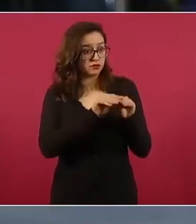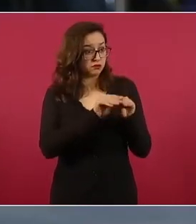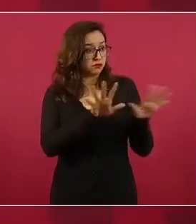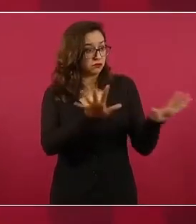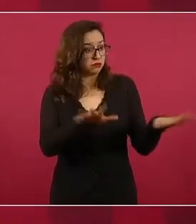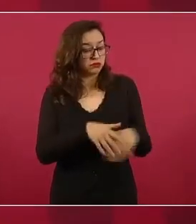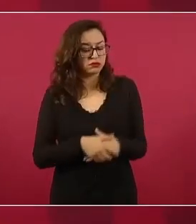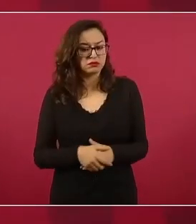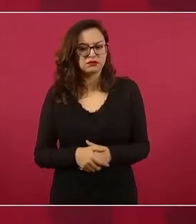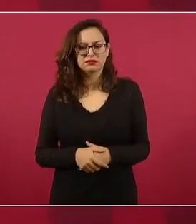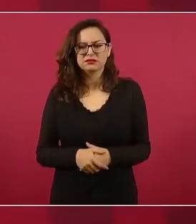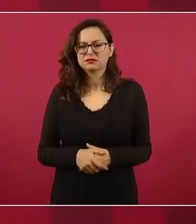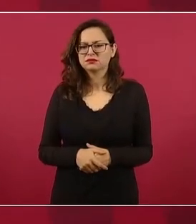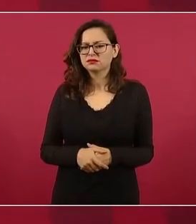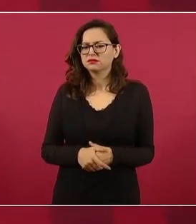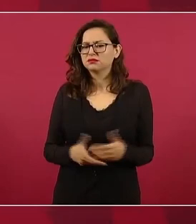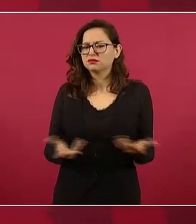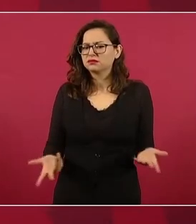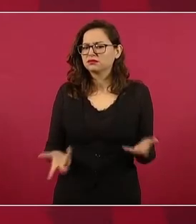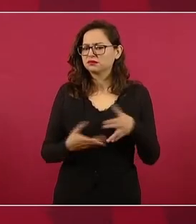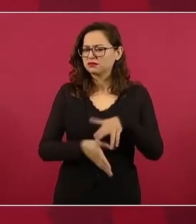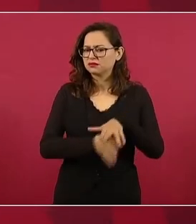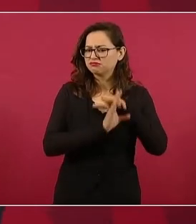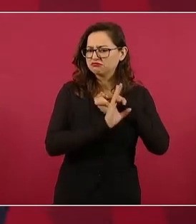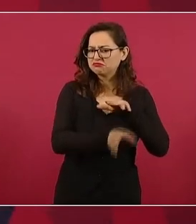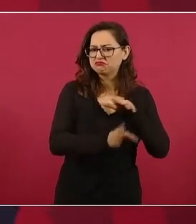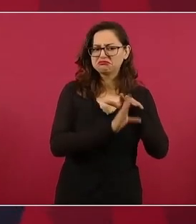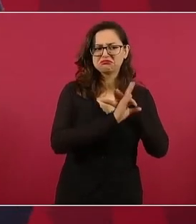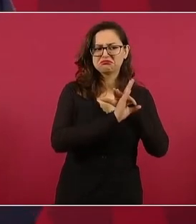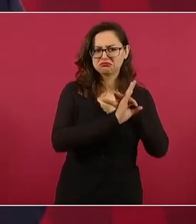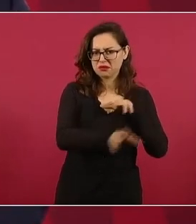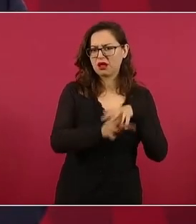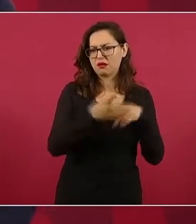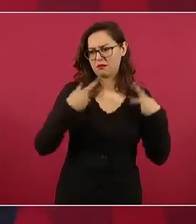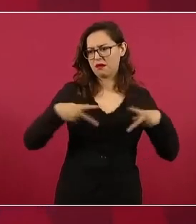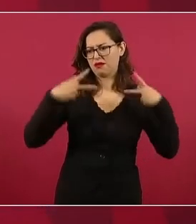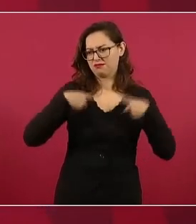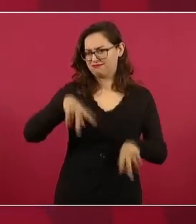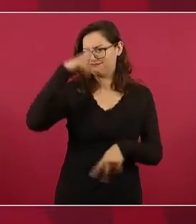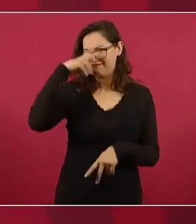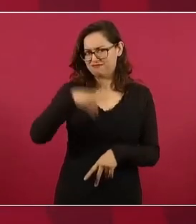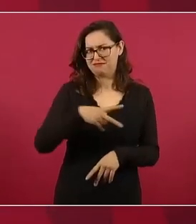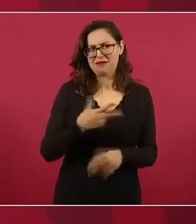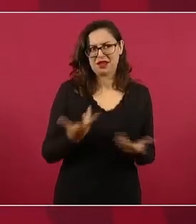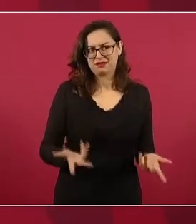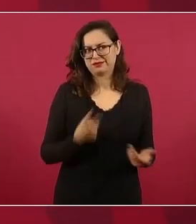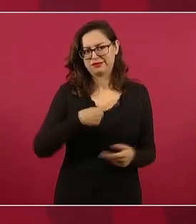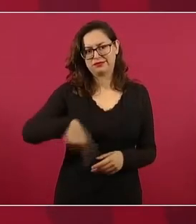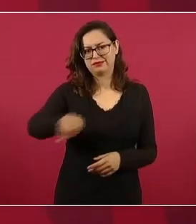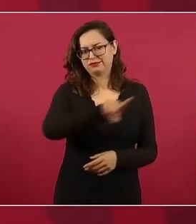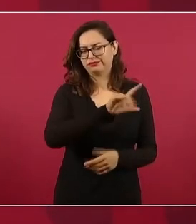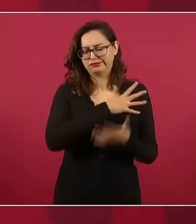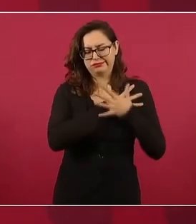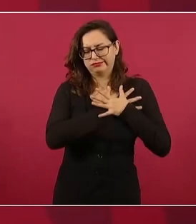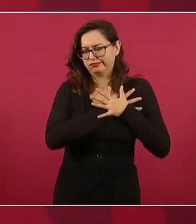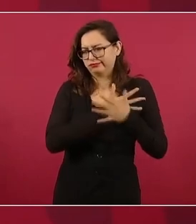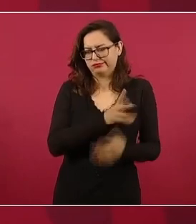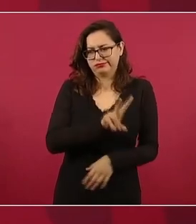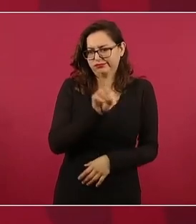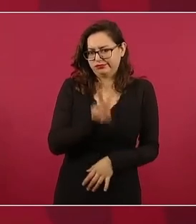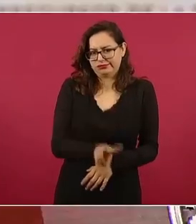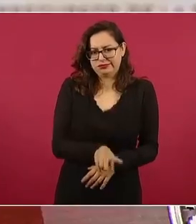A nuestros paisanos. Y a los paisanos. No, esos son únicos. Miren, en todo el